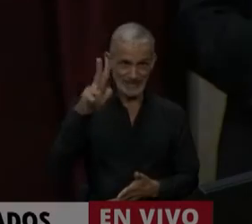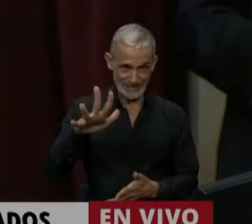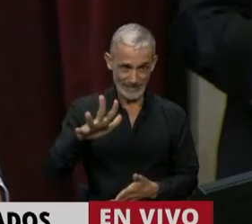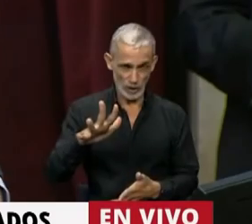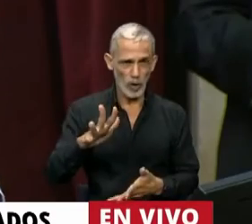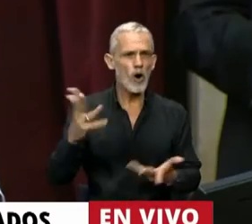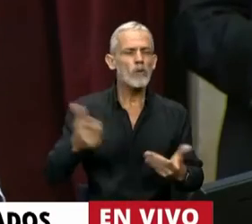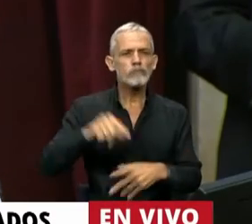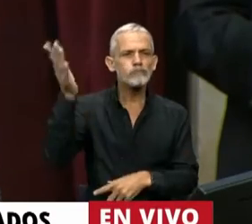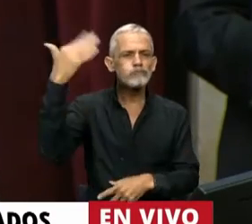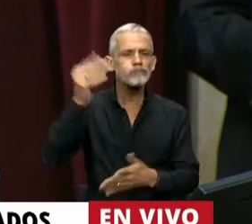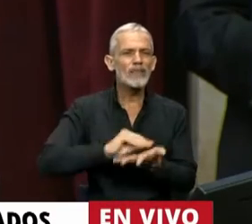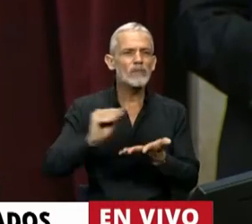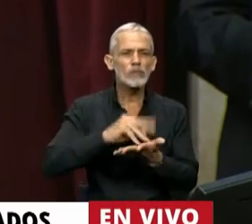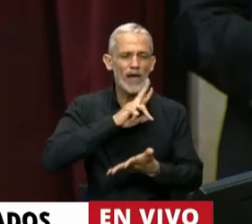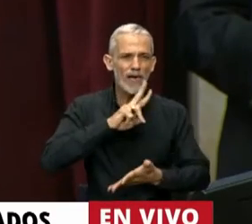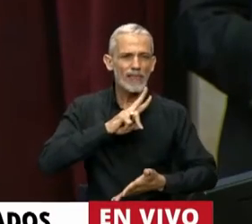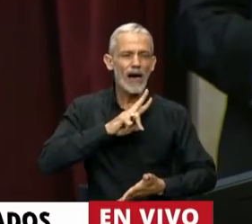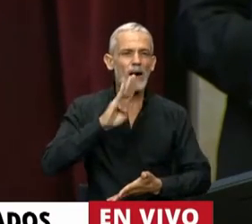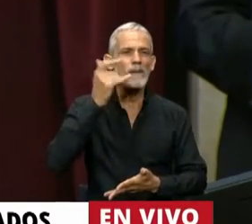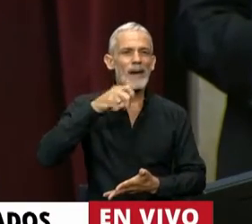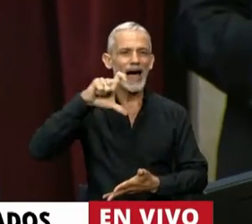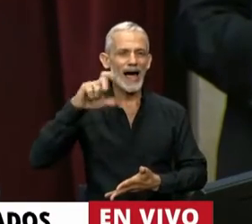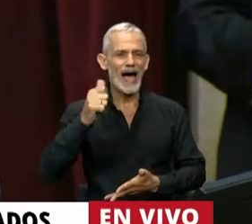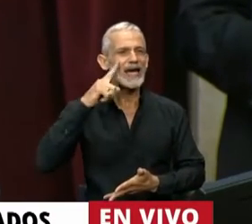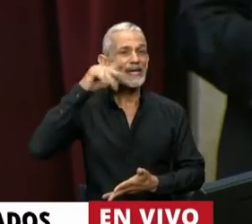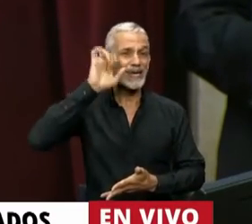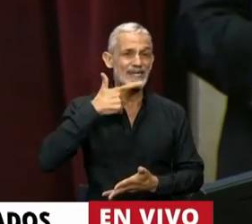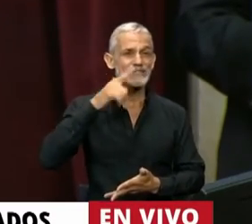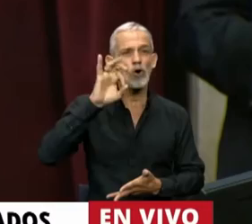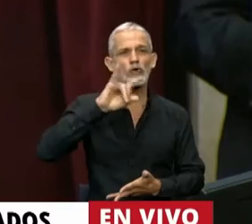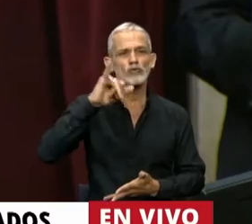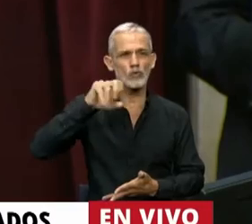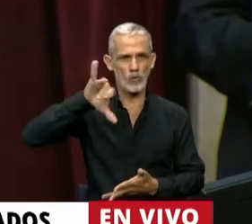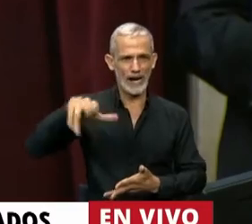En uso de la palabra, la diputada Blanca Inés Osuna.